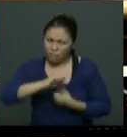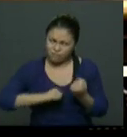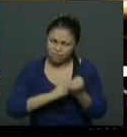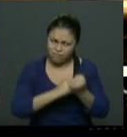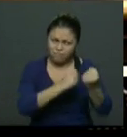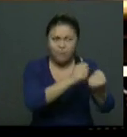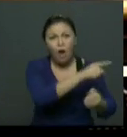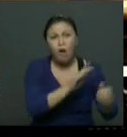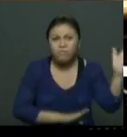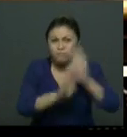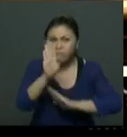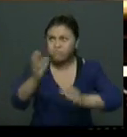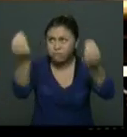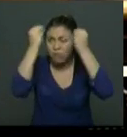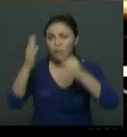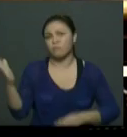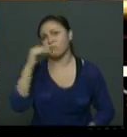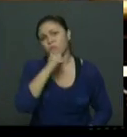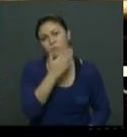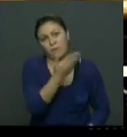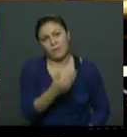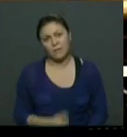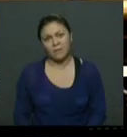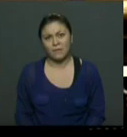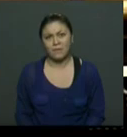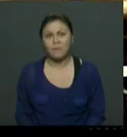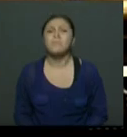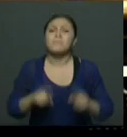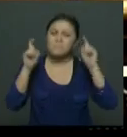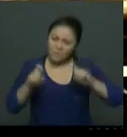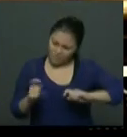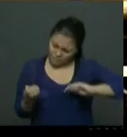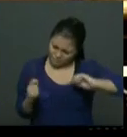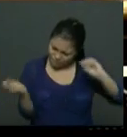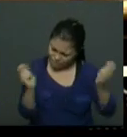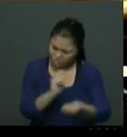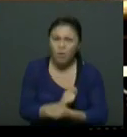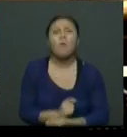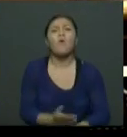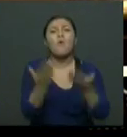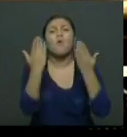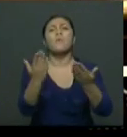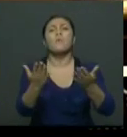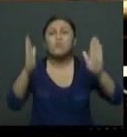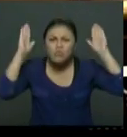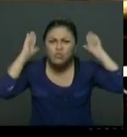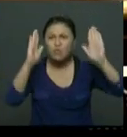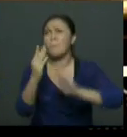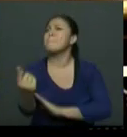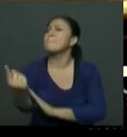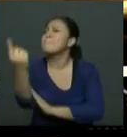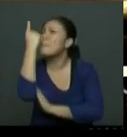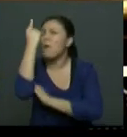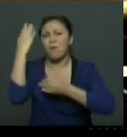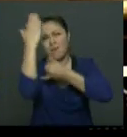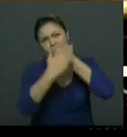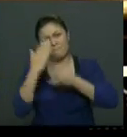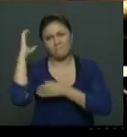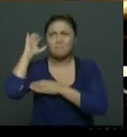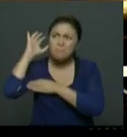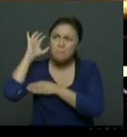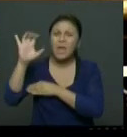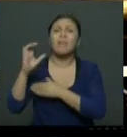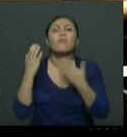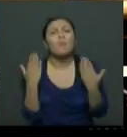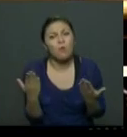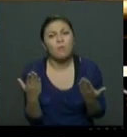Si queremos transformar verdaderamente la participación política en este país, tenemos que contribuir a la construcción de